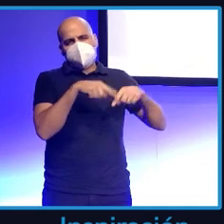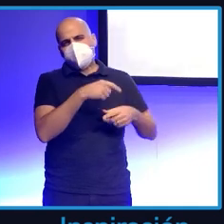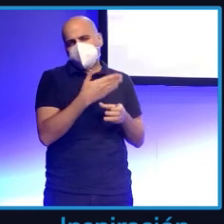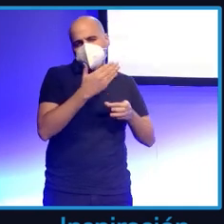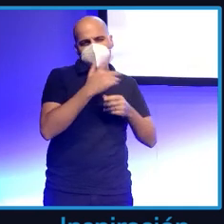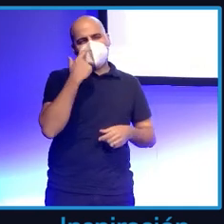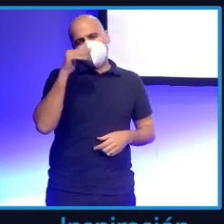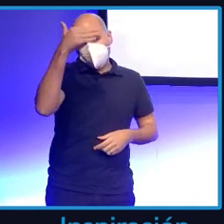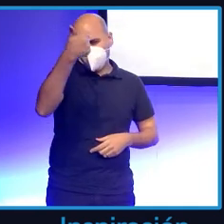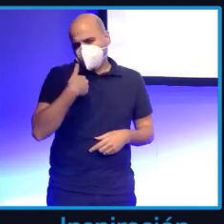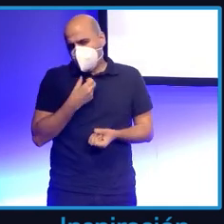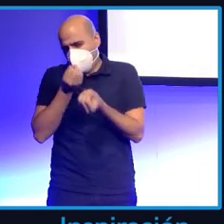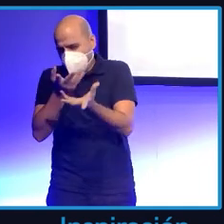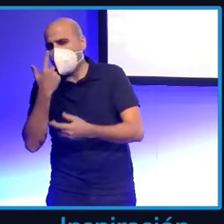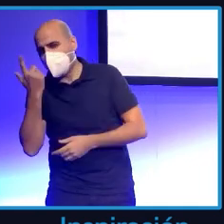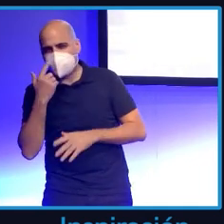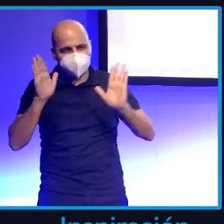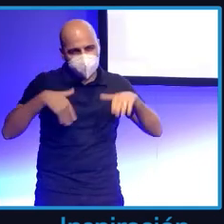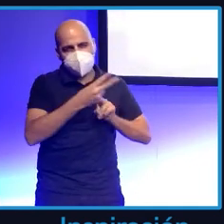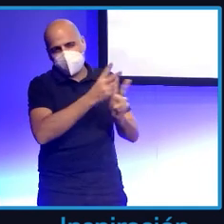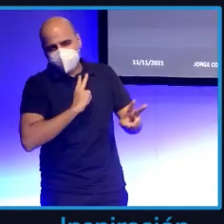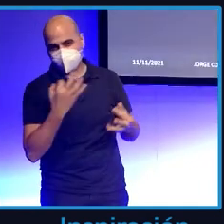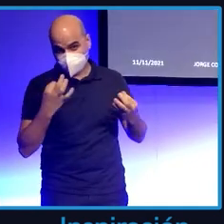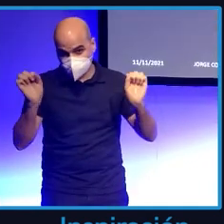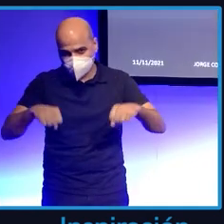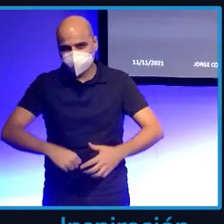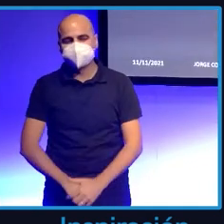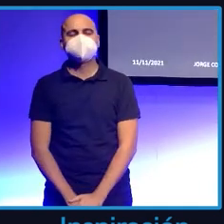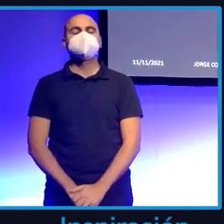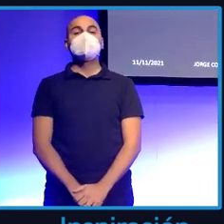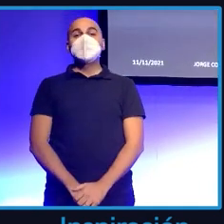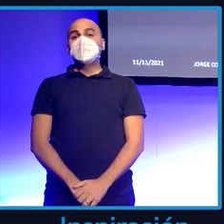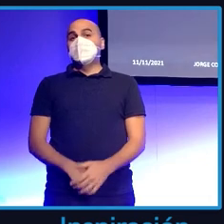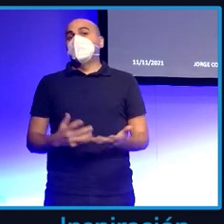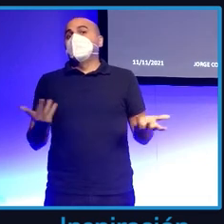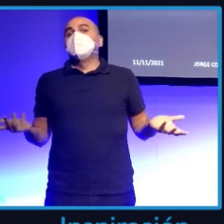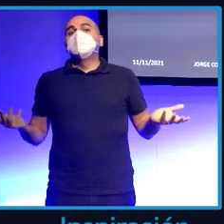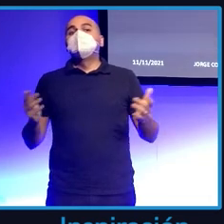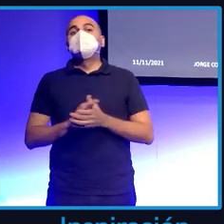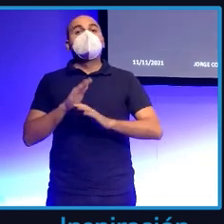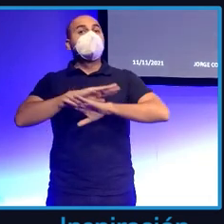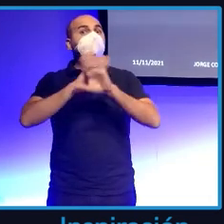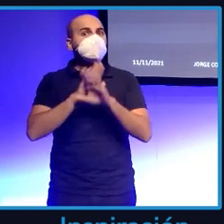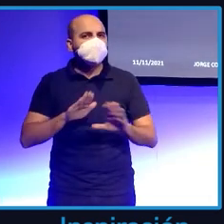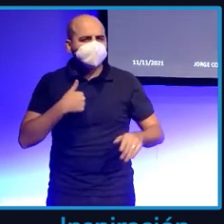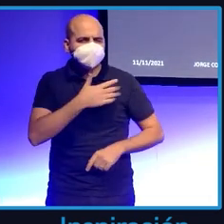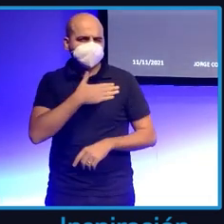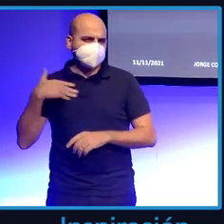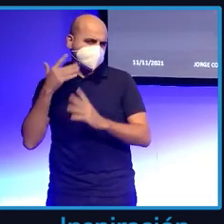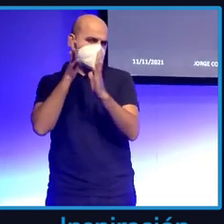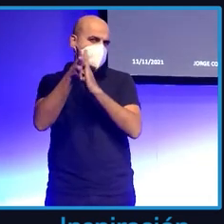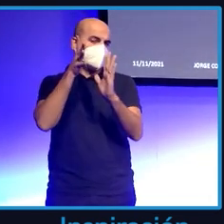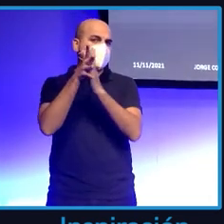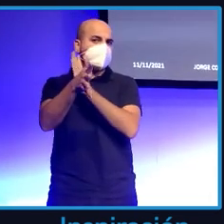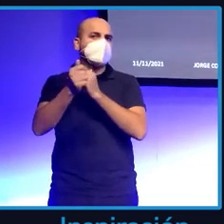adelante qué respuesta me dio. Y bueno, pues por último os quiero comentar la